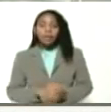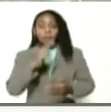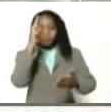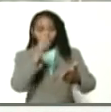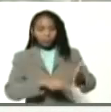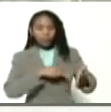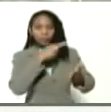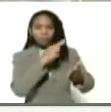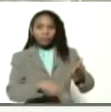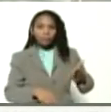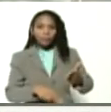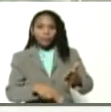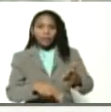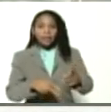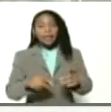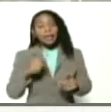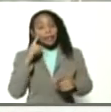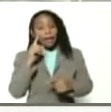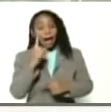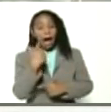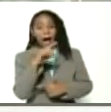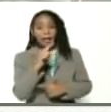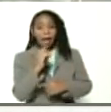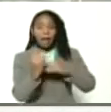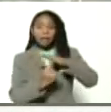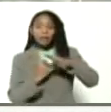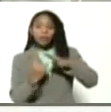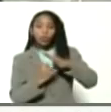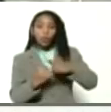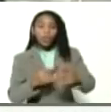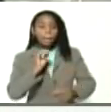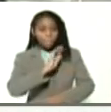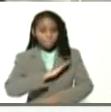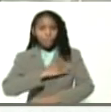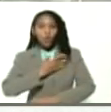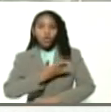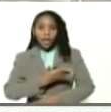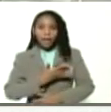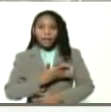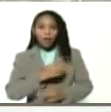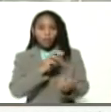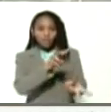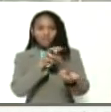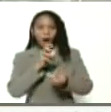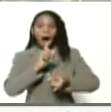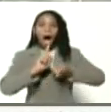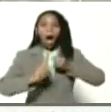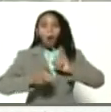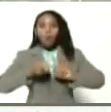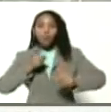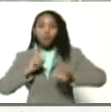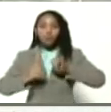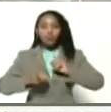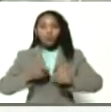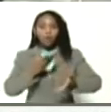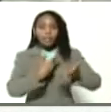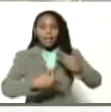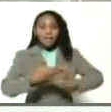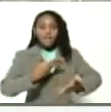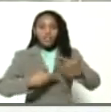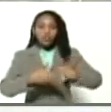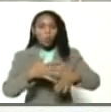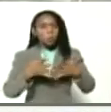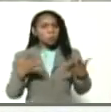la discrecionalidad que tenía el Instituto de poder cobrar algunos servicios que